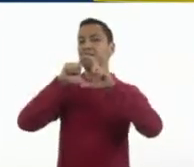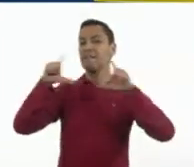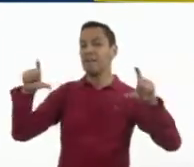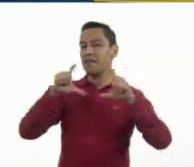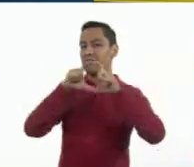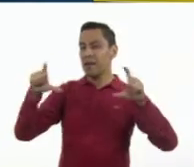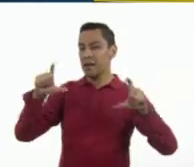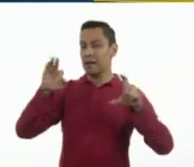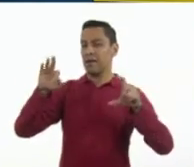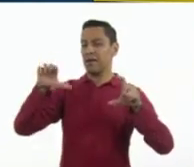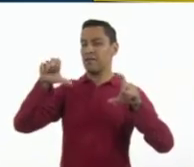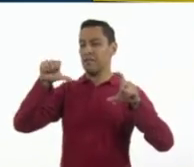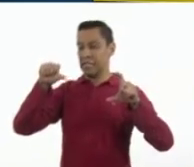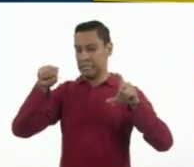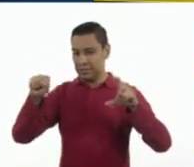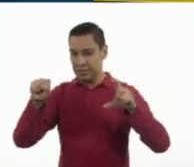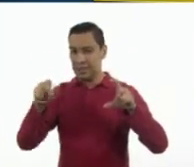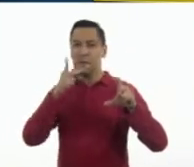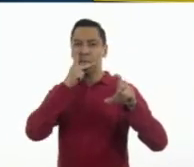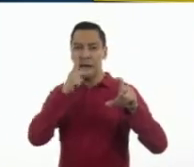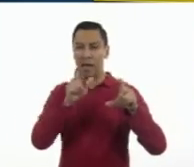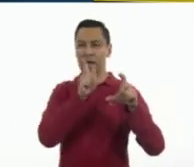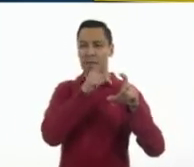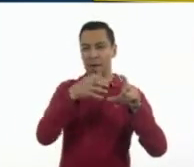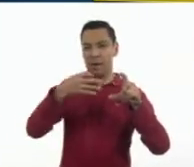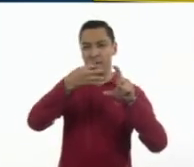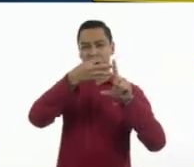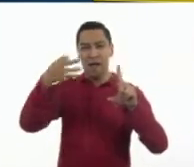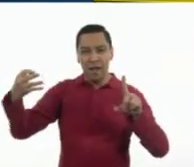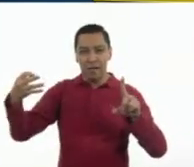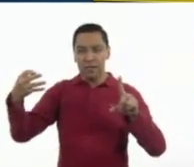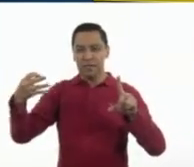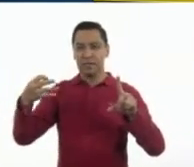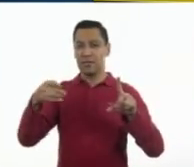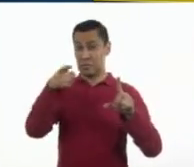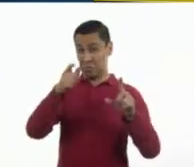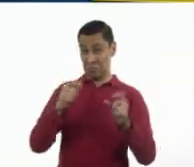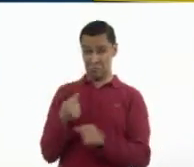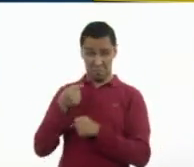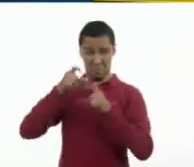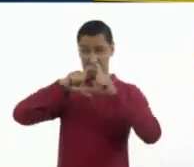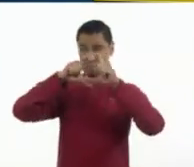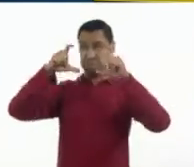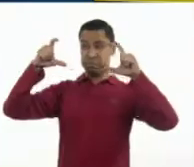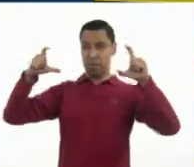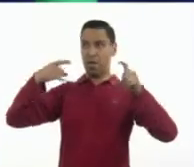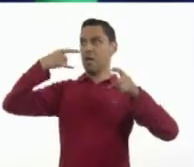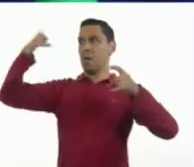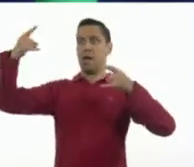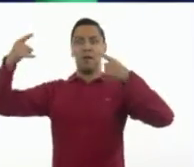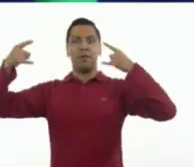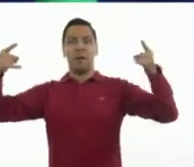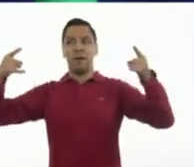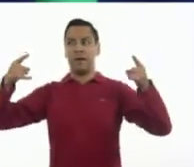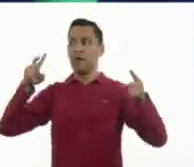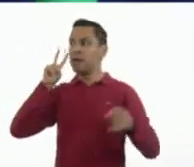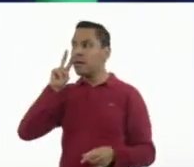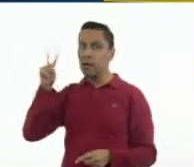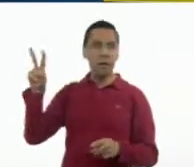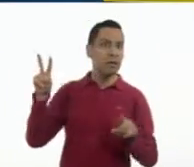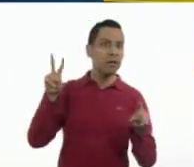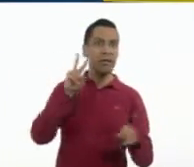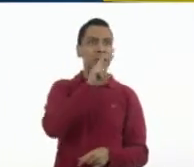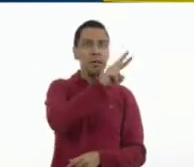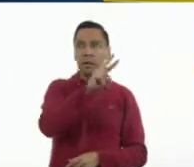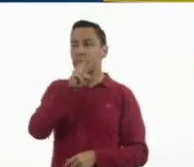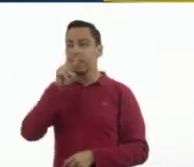niños y niñas hayan visto las pancartas o carteles, o incluso los grandes espectaculares y que usan